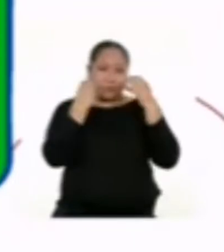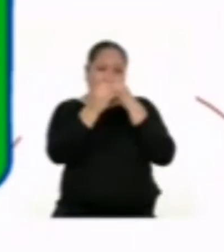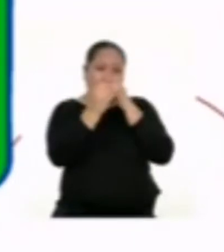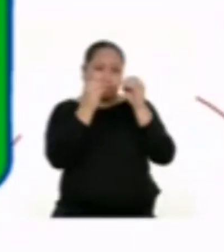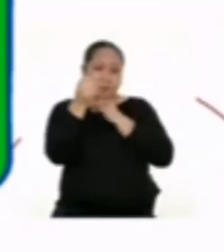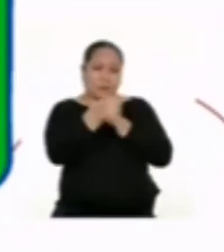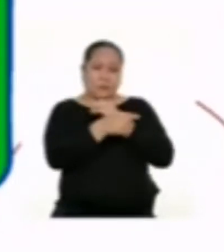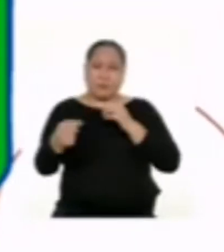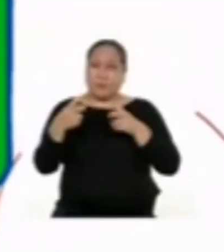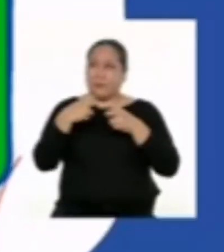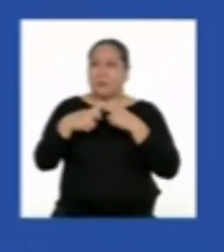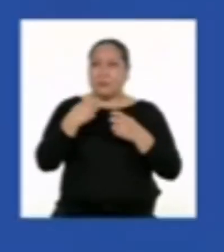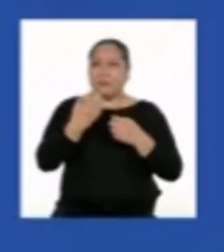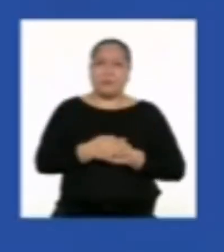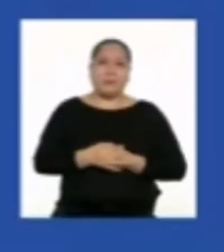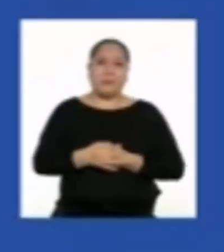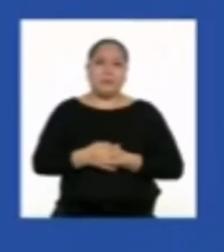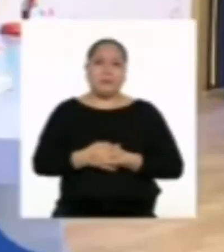todo esto?